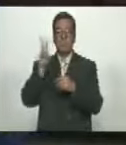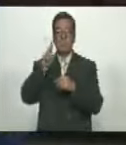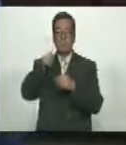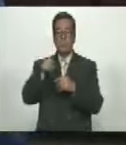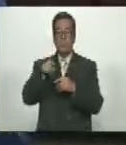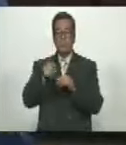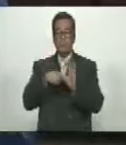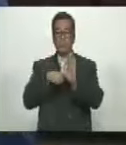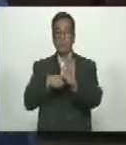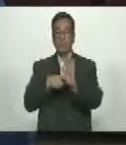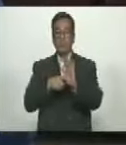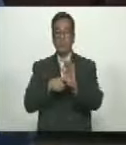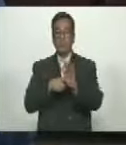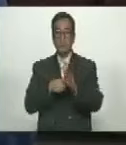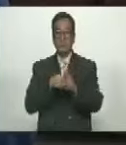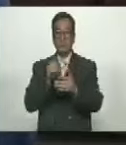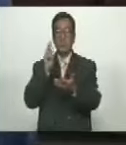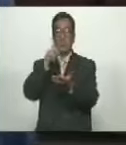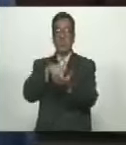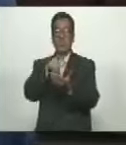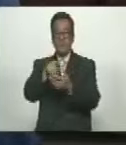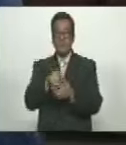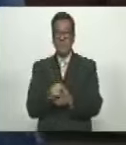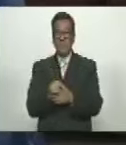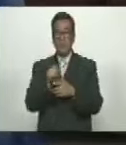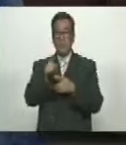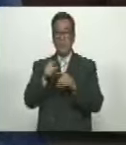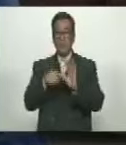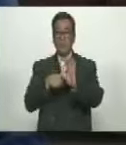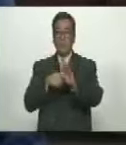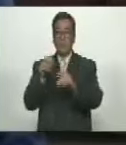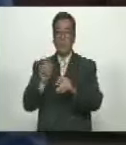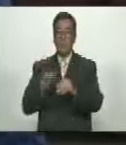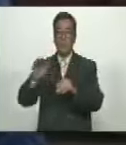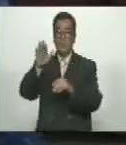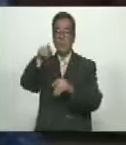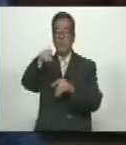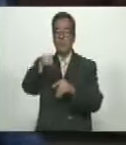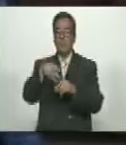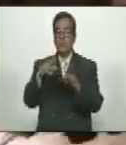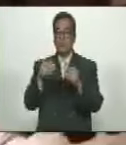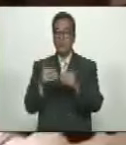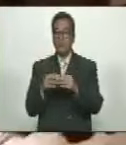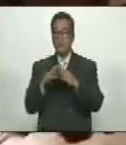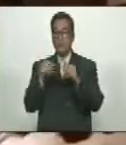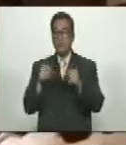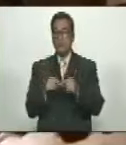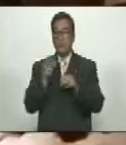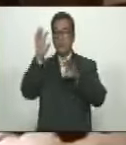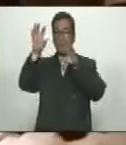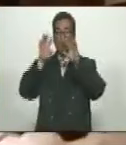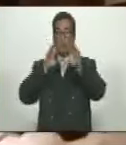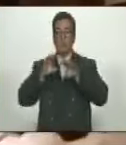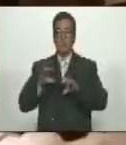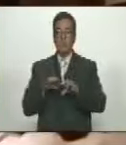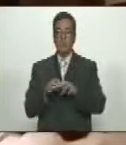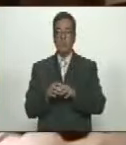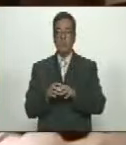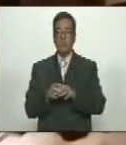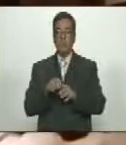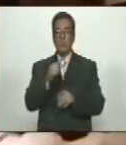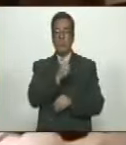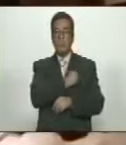La que ha estado Presente En esta exposición De pesebres Donde están Todos los países Que son